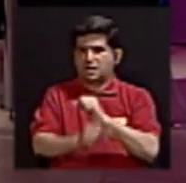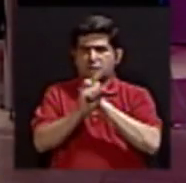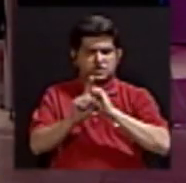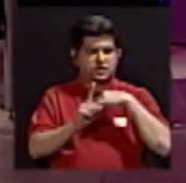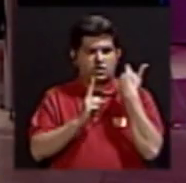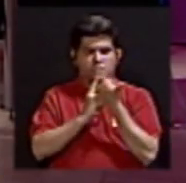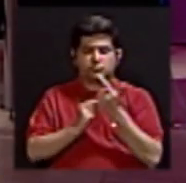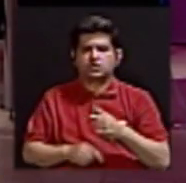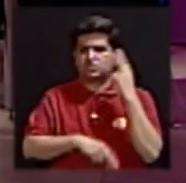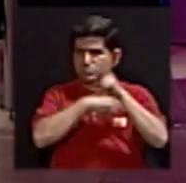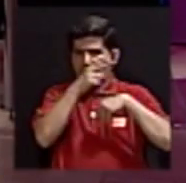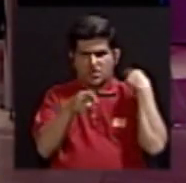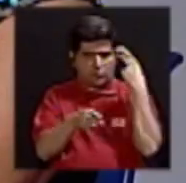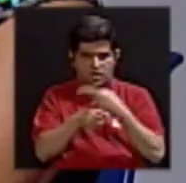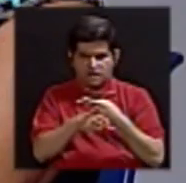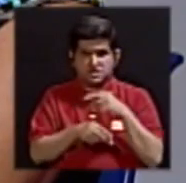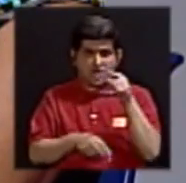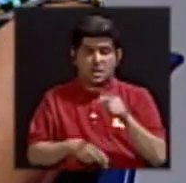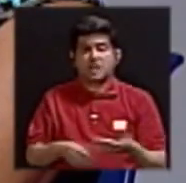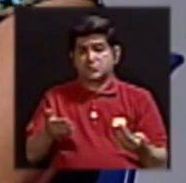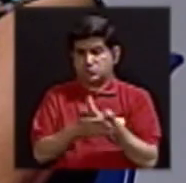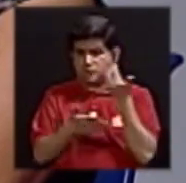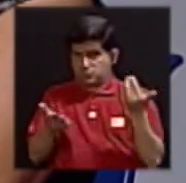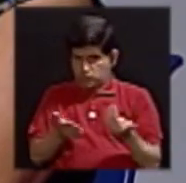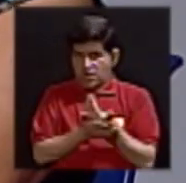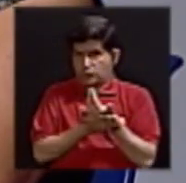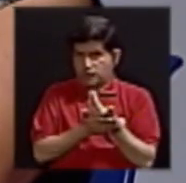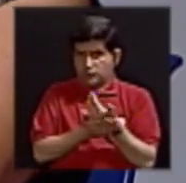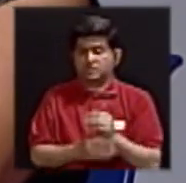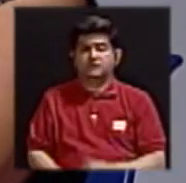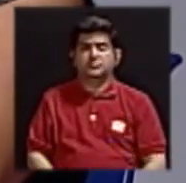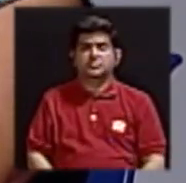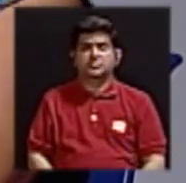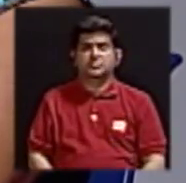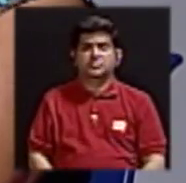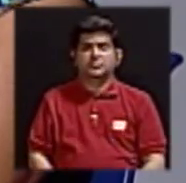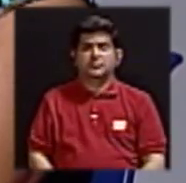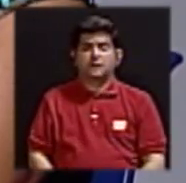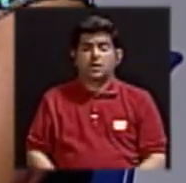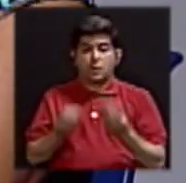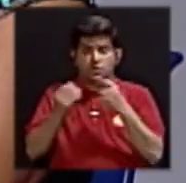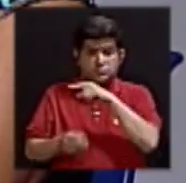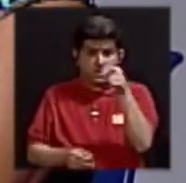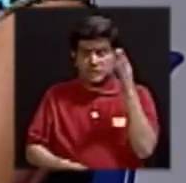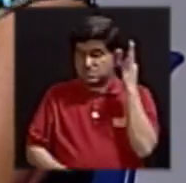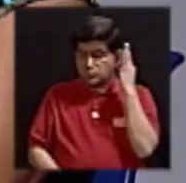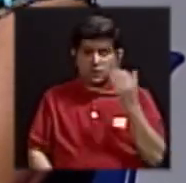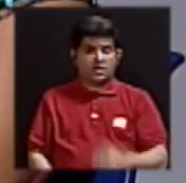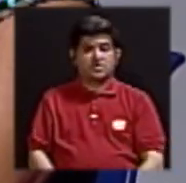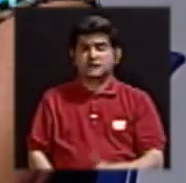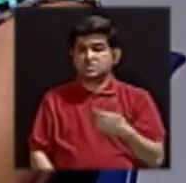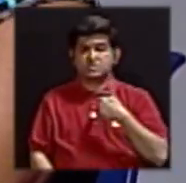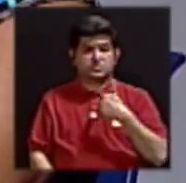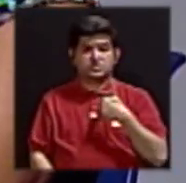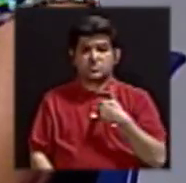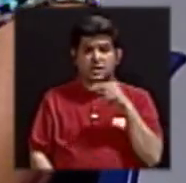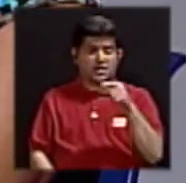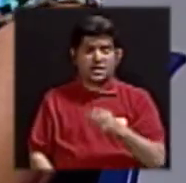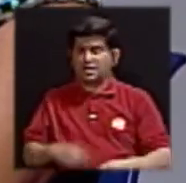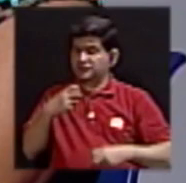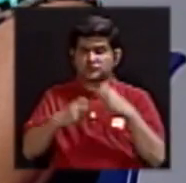social universal. Esto es relativamente reciente. Y ellas, pues muchas de ellas no sufrían estos